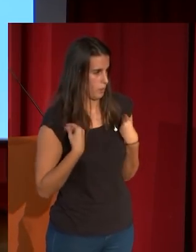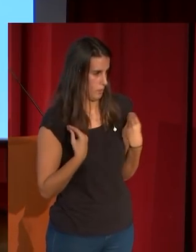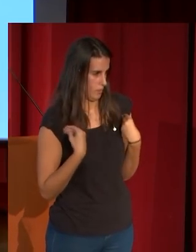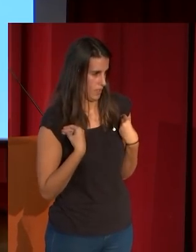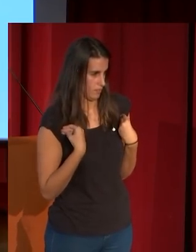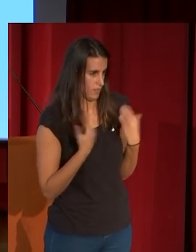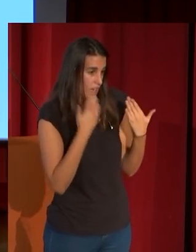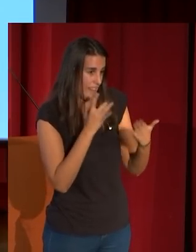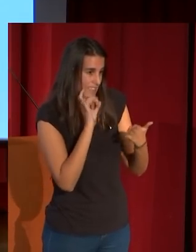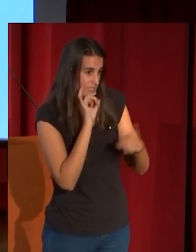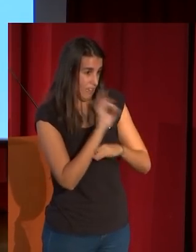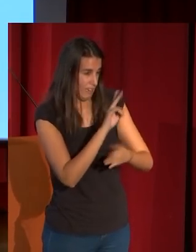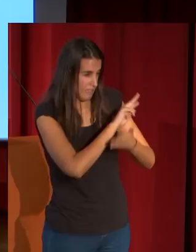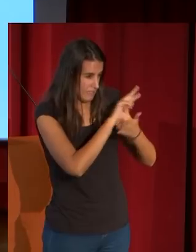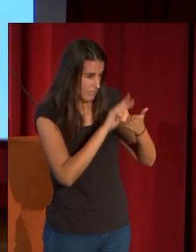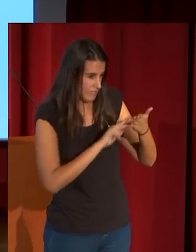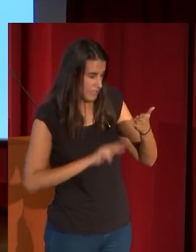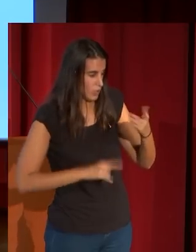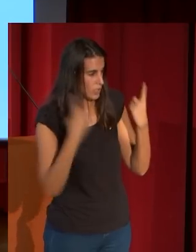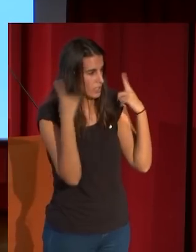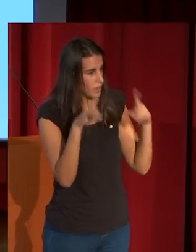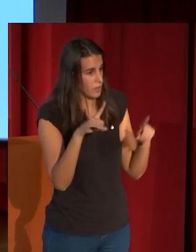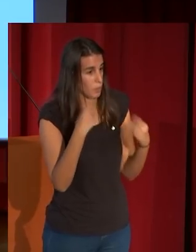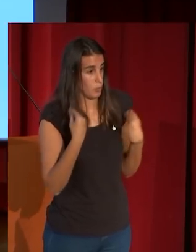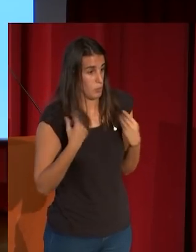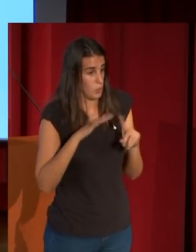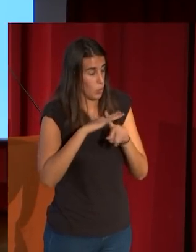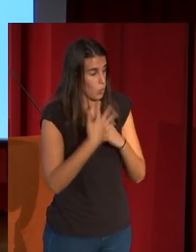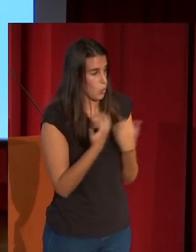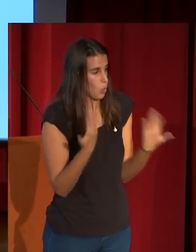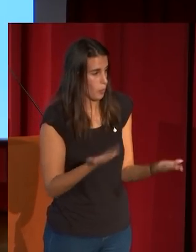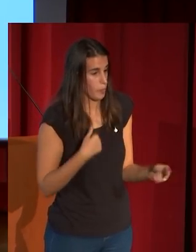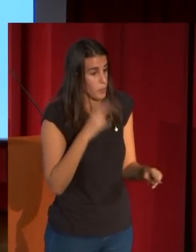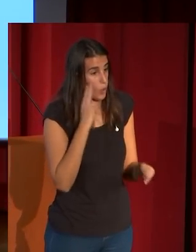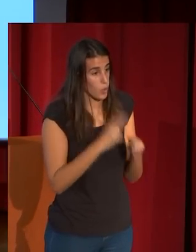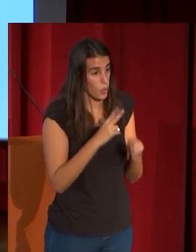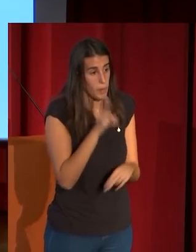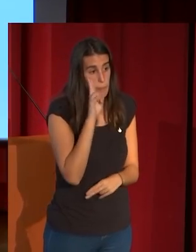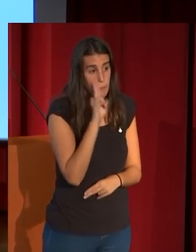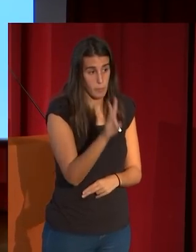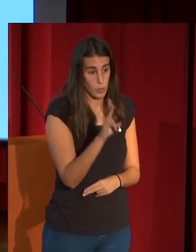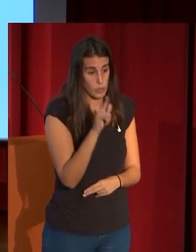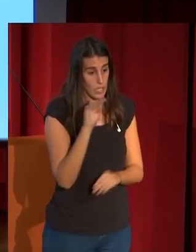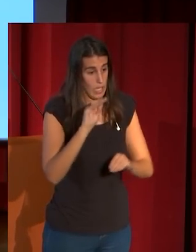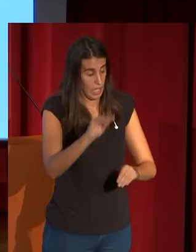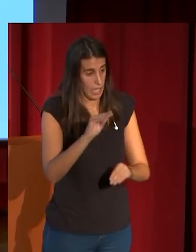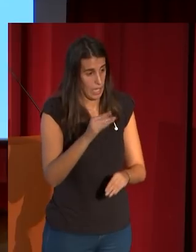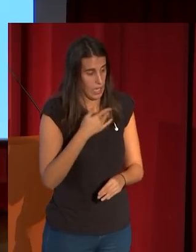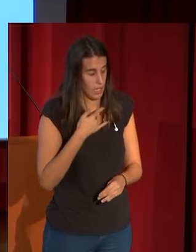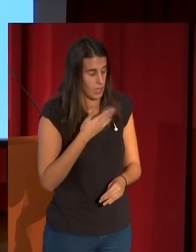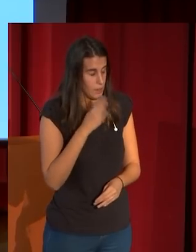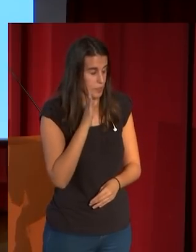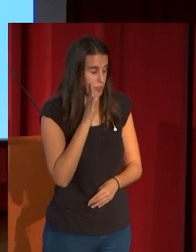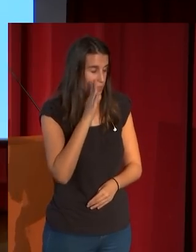y en el que se creaban. Por eso, él estando en Roma, vemos que le pide a su suegro Federico de